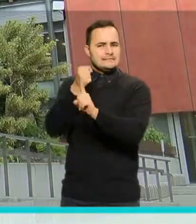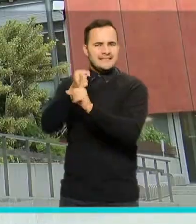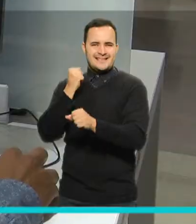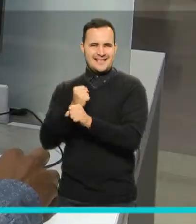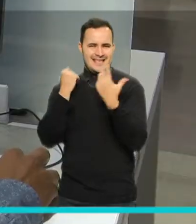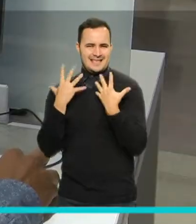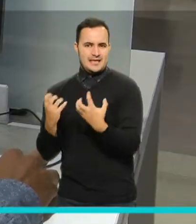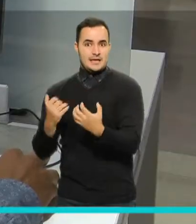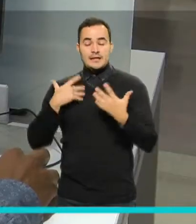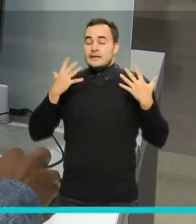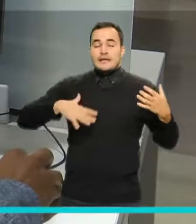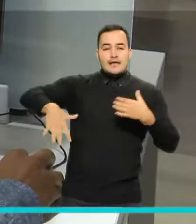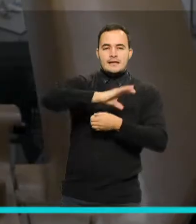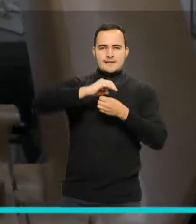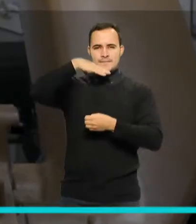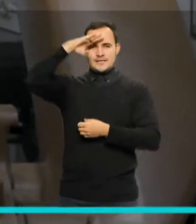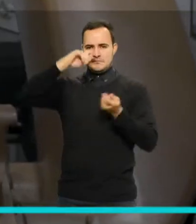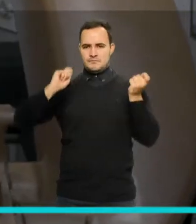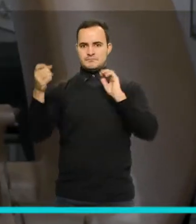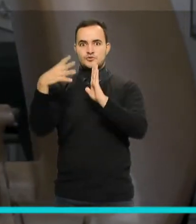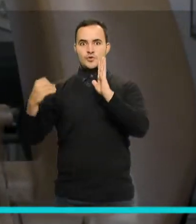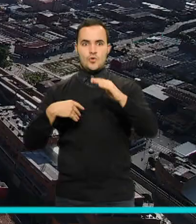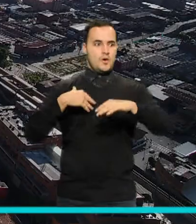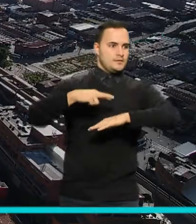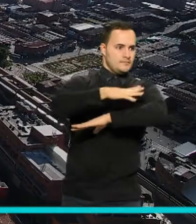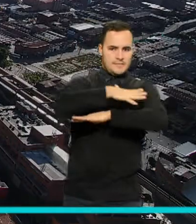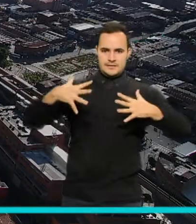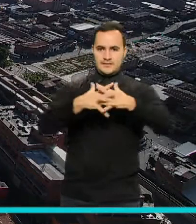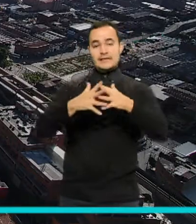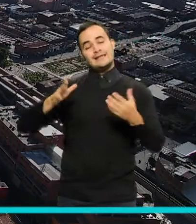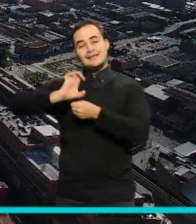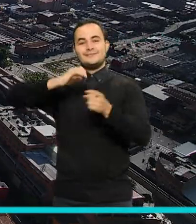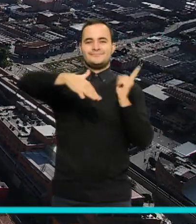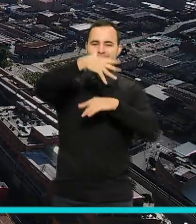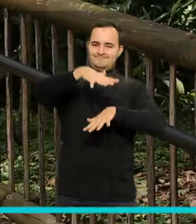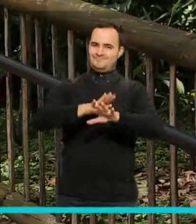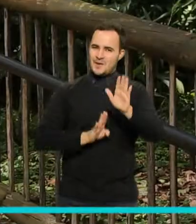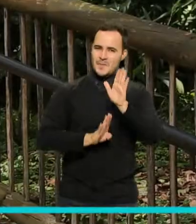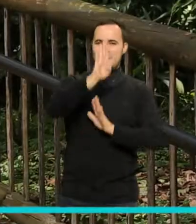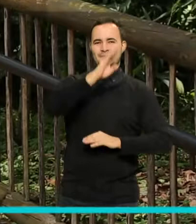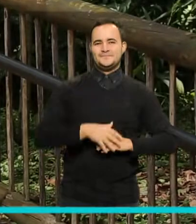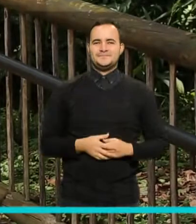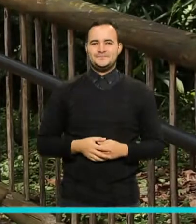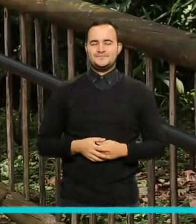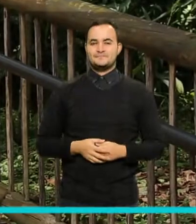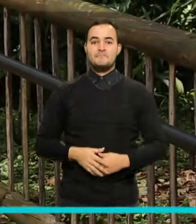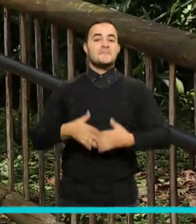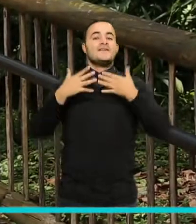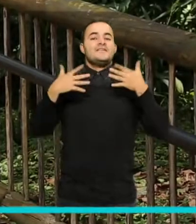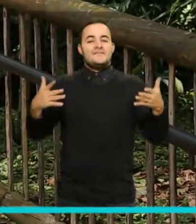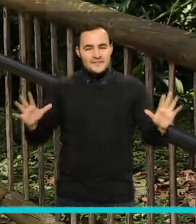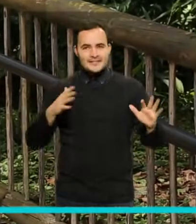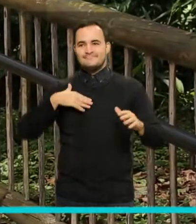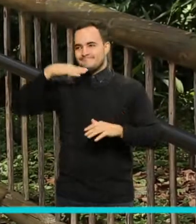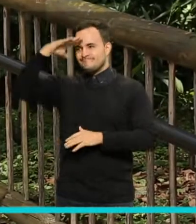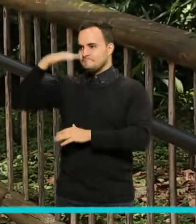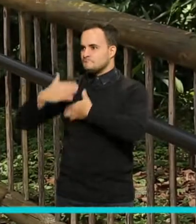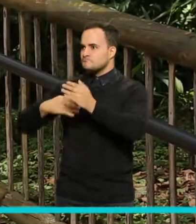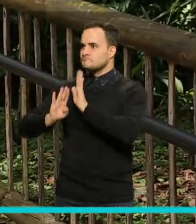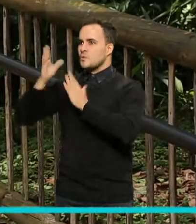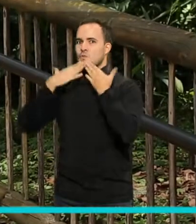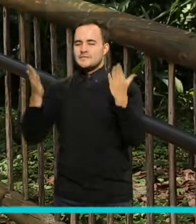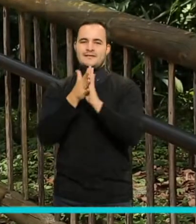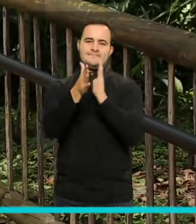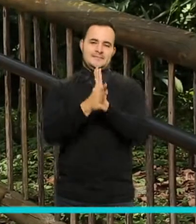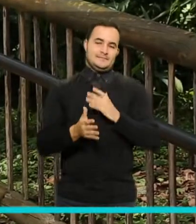transformar a la ciudad en un valle del software y en una ecociudad. Terminamos otra emisión de Medellín Conecta TV.